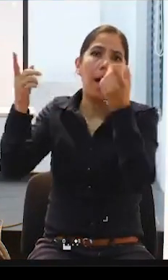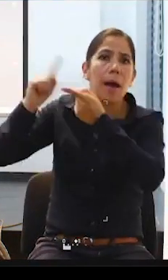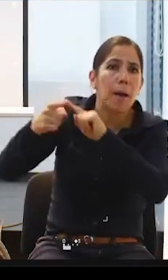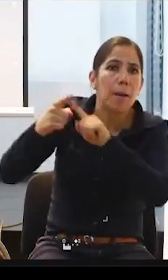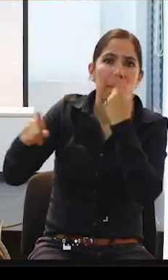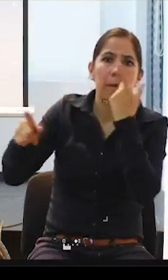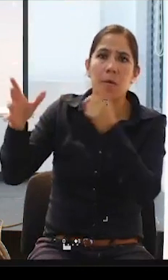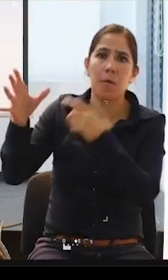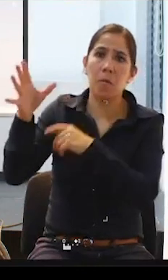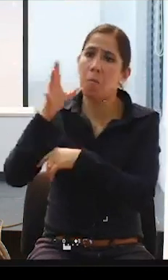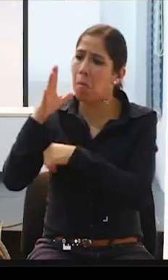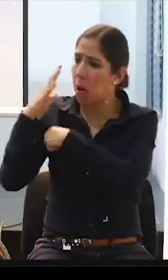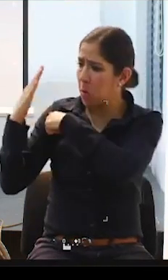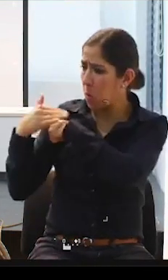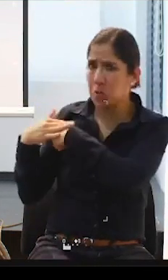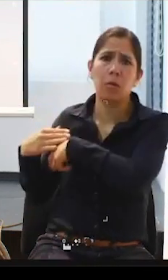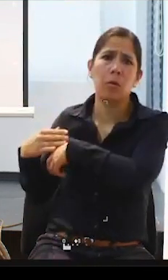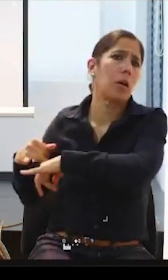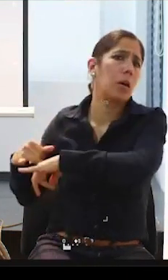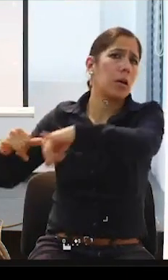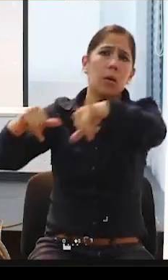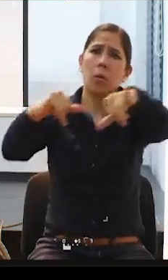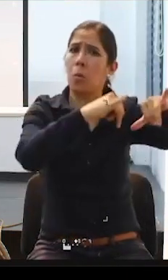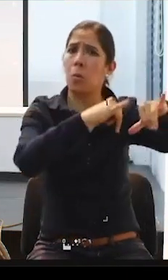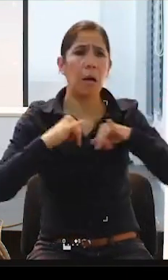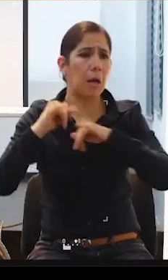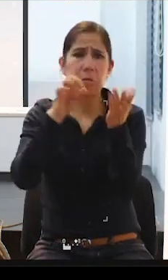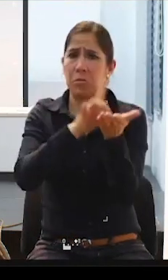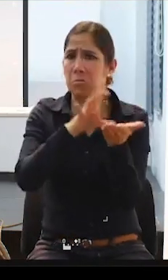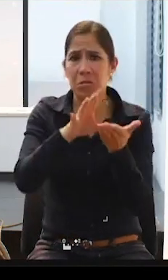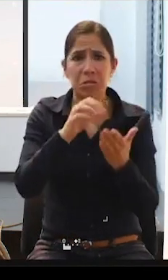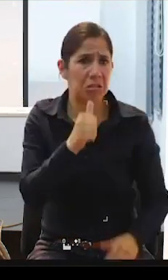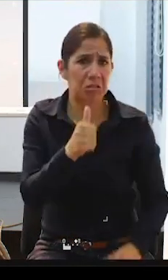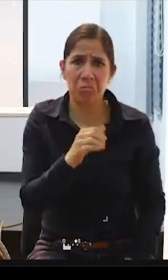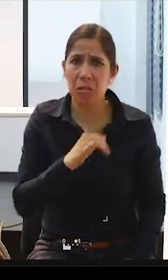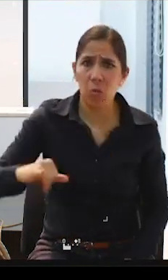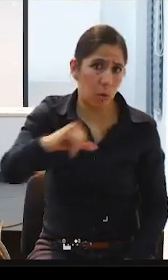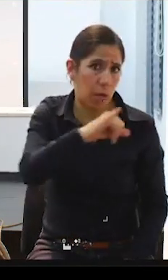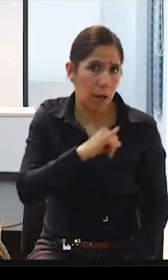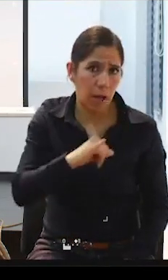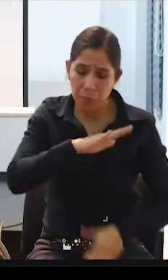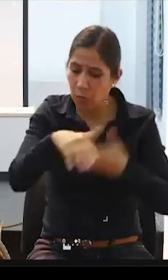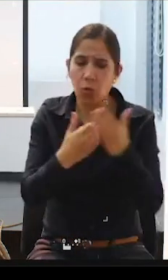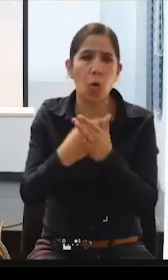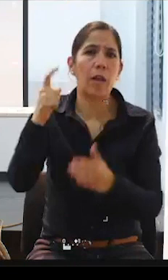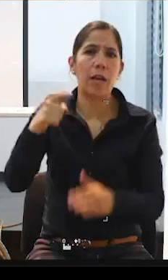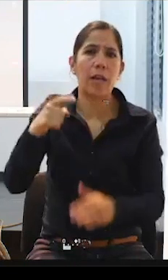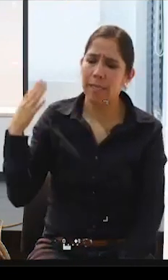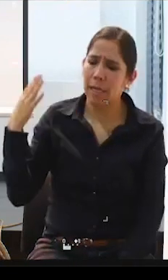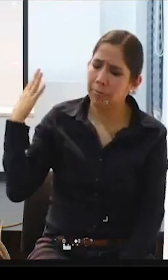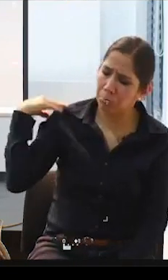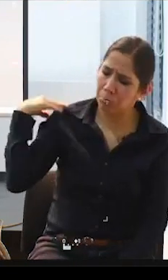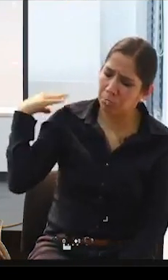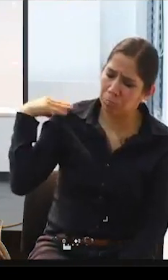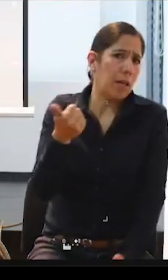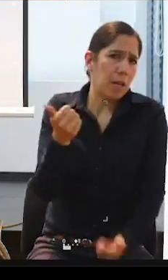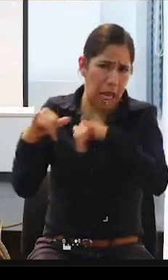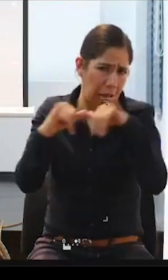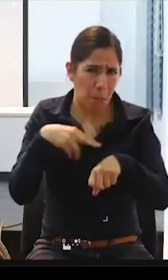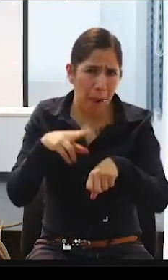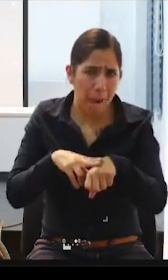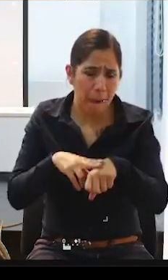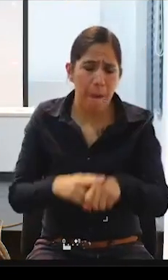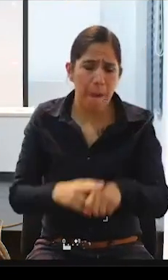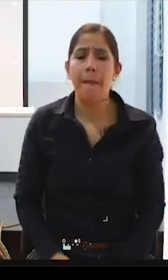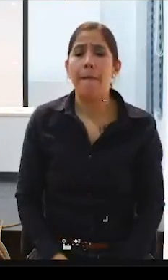necesitamos consejo, todos necesitamos un espaldo, ¿sí? Todos y todas. Entonces, ¿y qué pasa con las